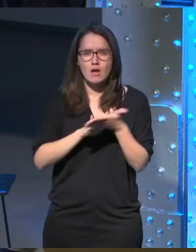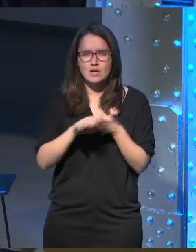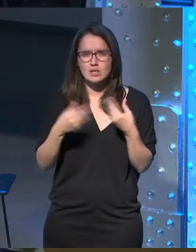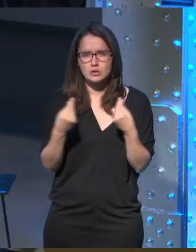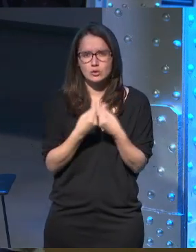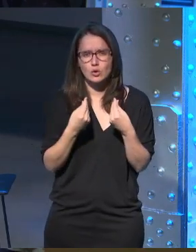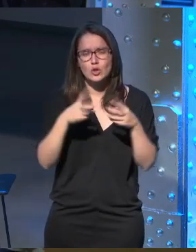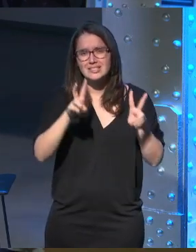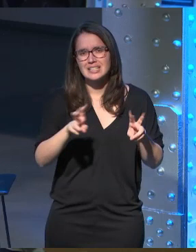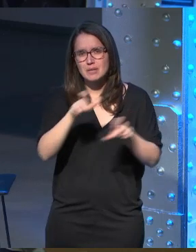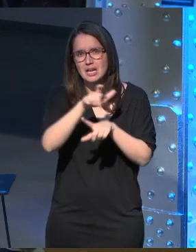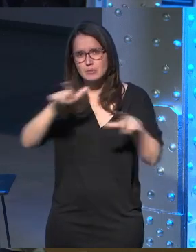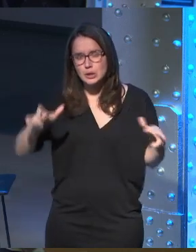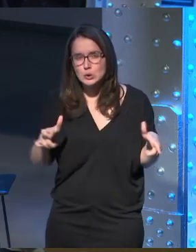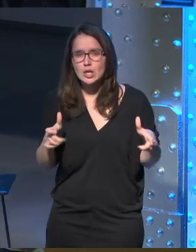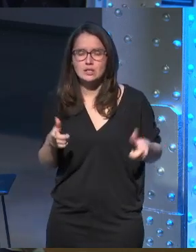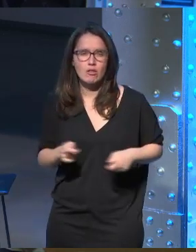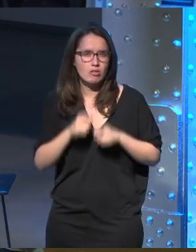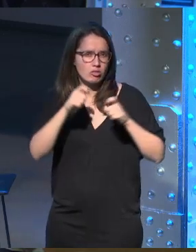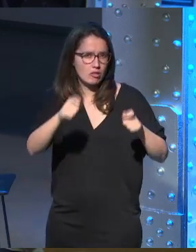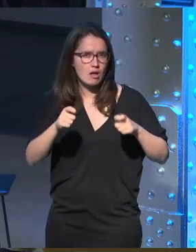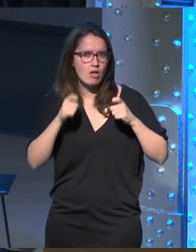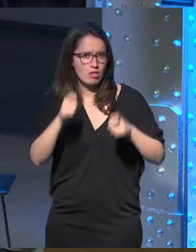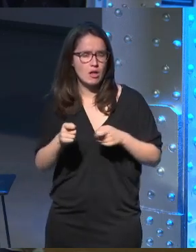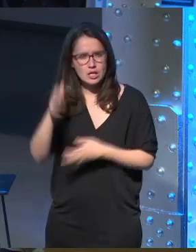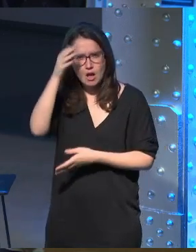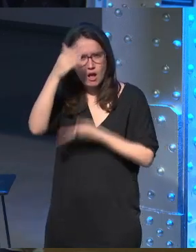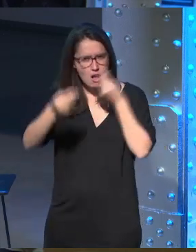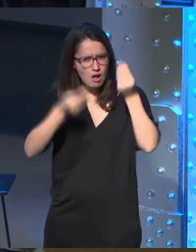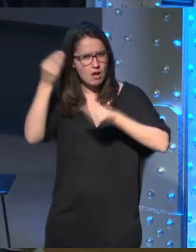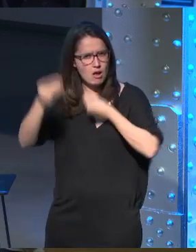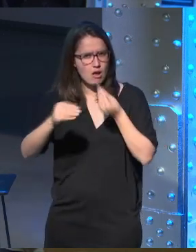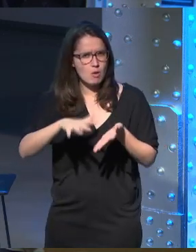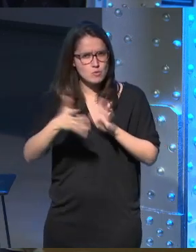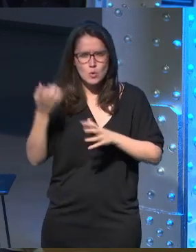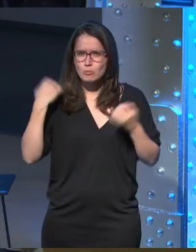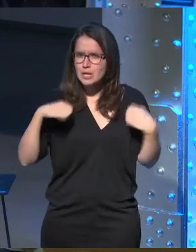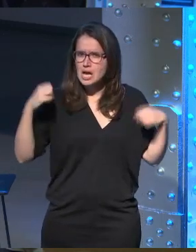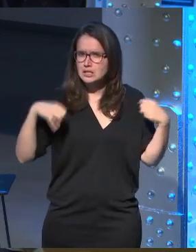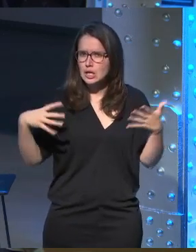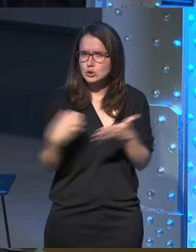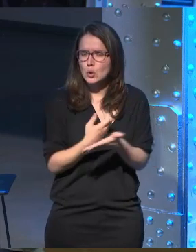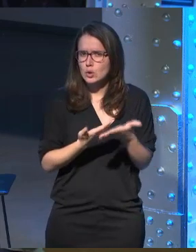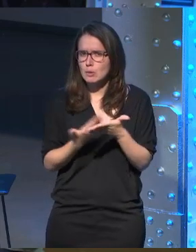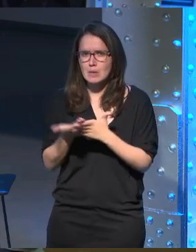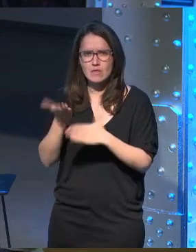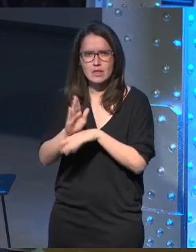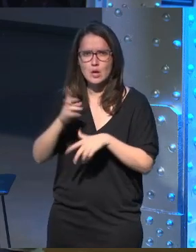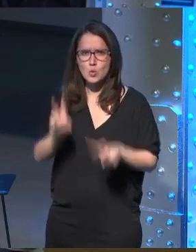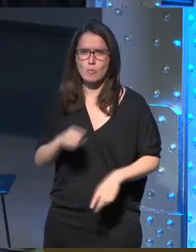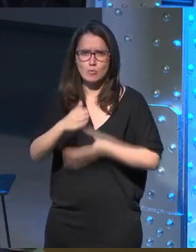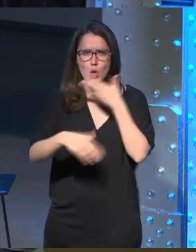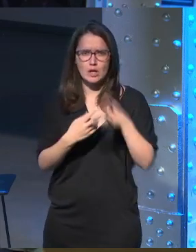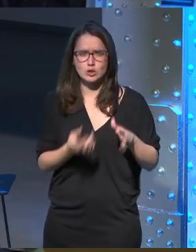seguramente de la gente que más está aportando y teorizando y poniendo en práctica todo lo que plantea este nuevo proceso